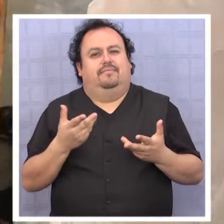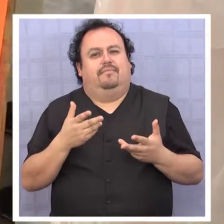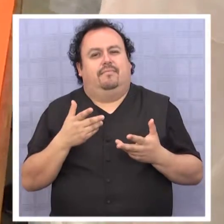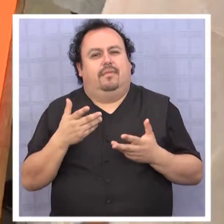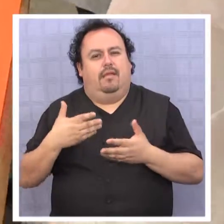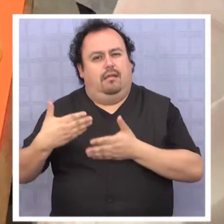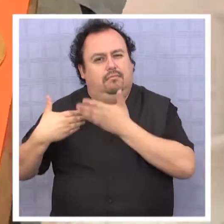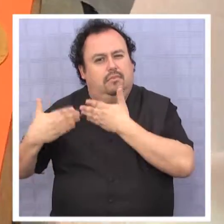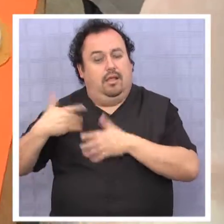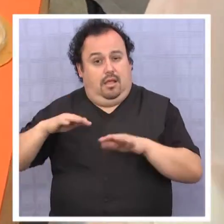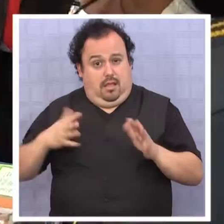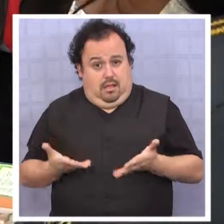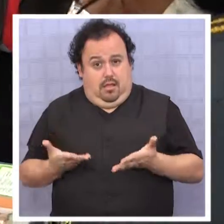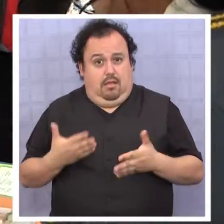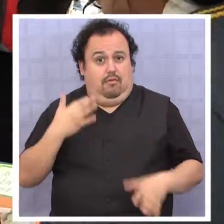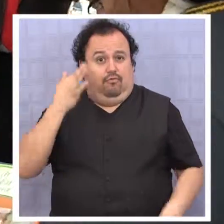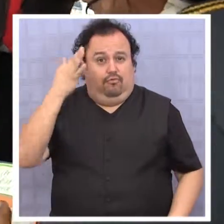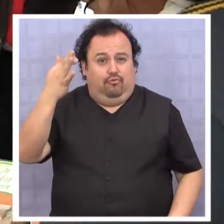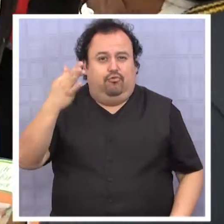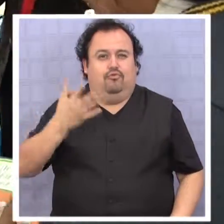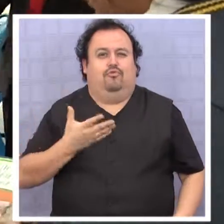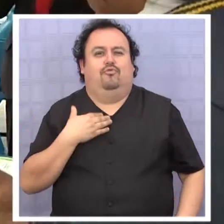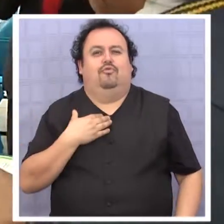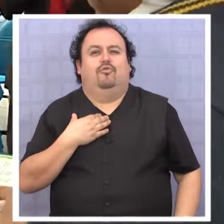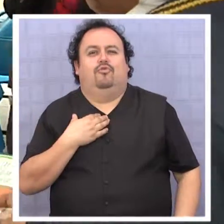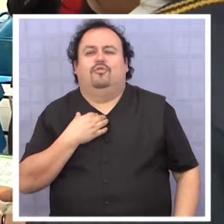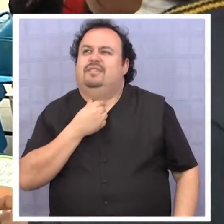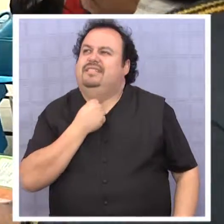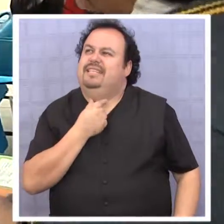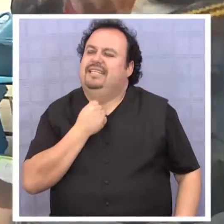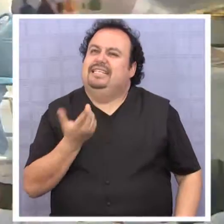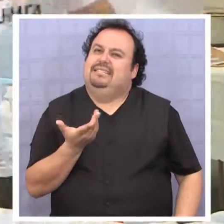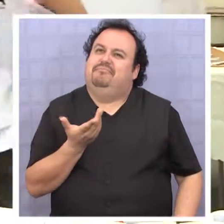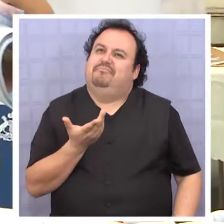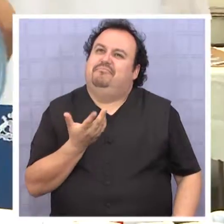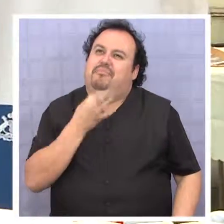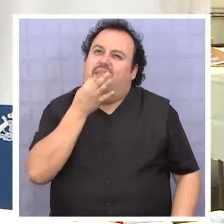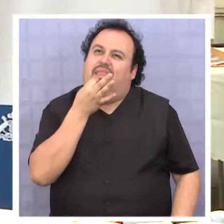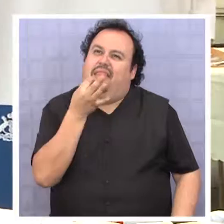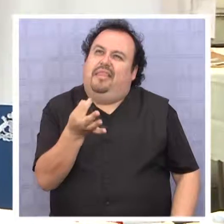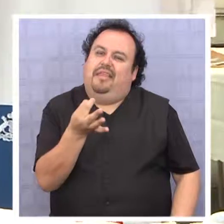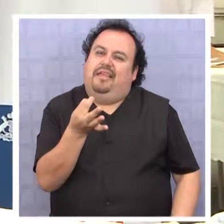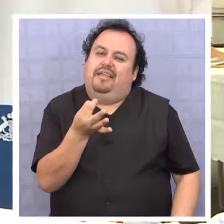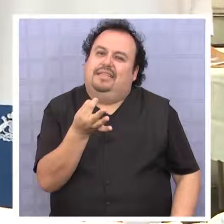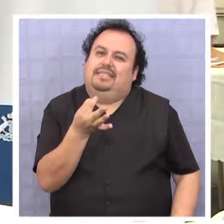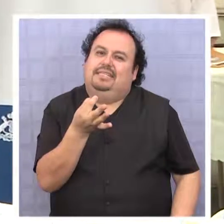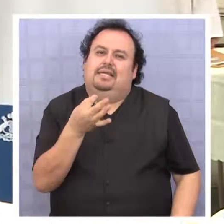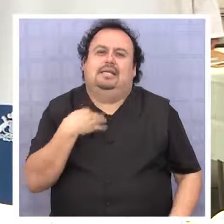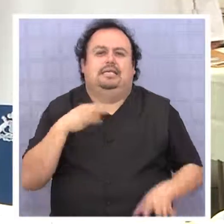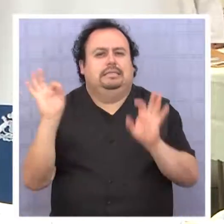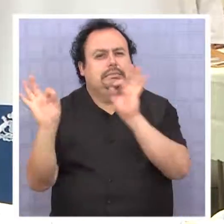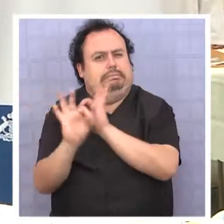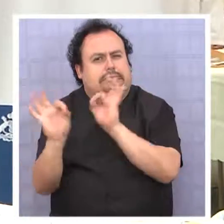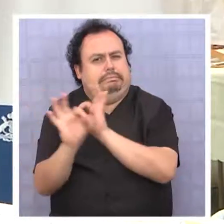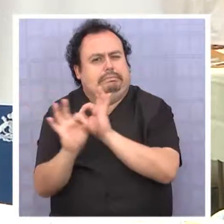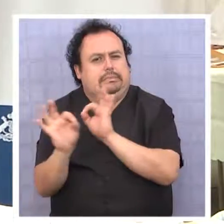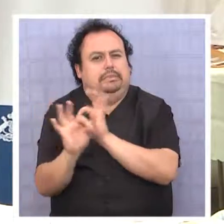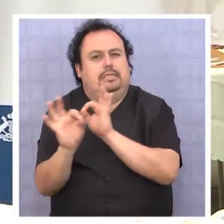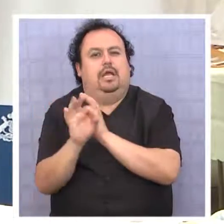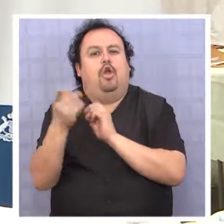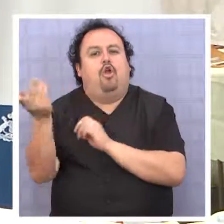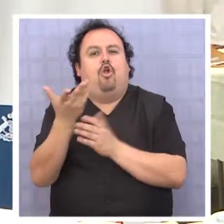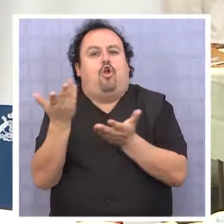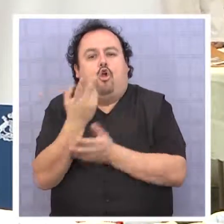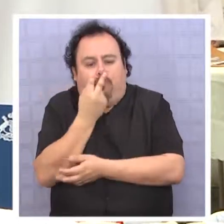el futuro, lo quise un poco, digamos, describir a través de cómo ven ellos la